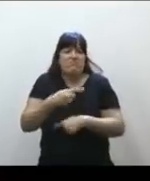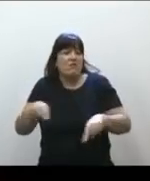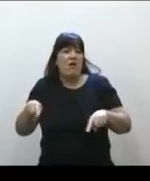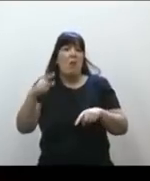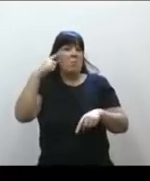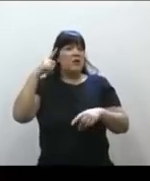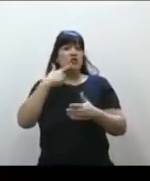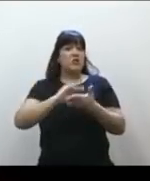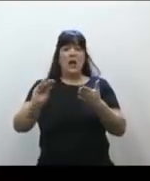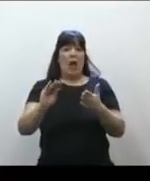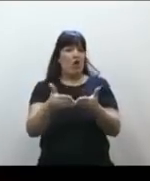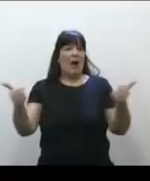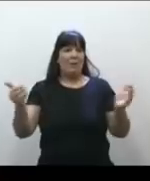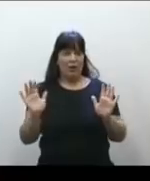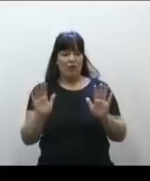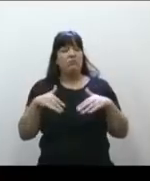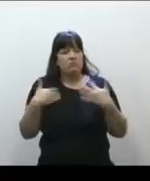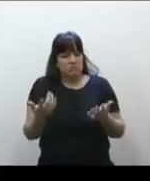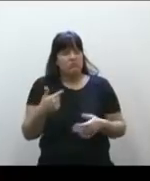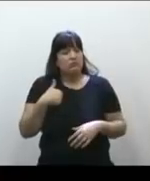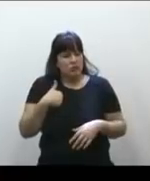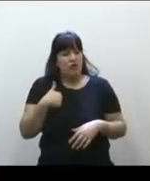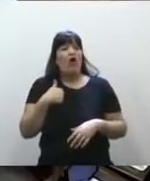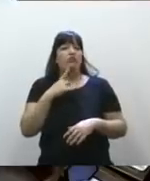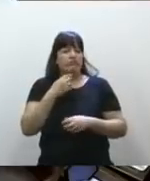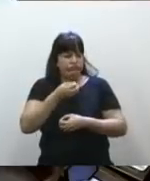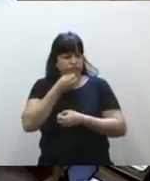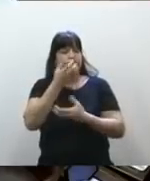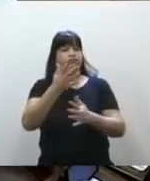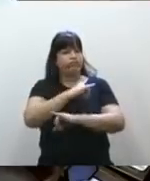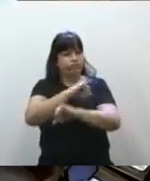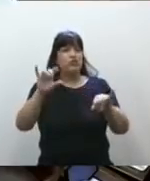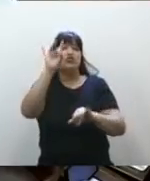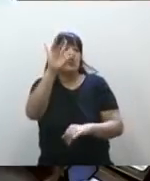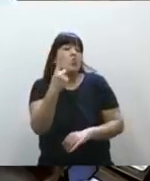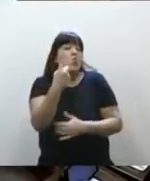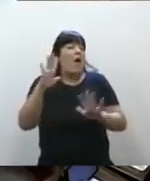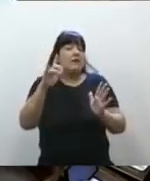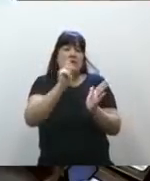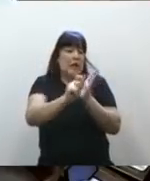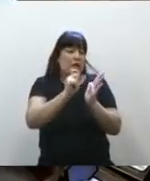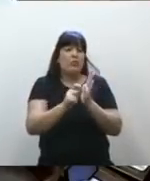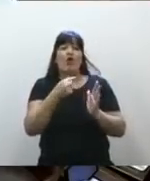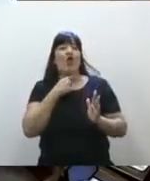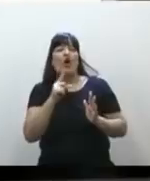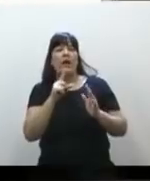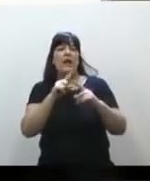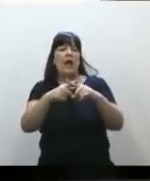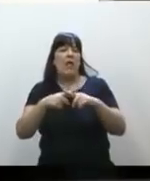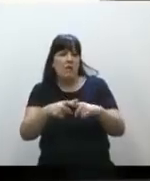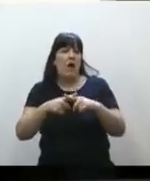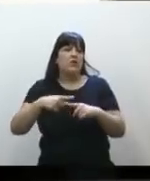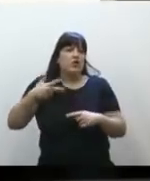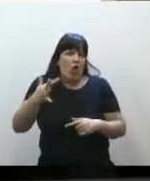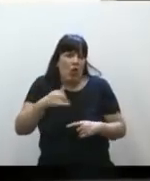pasar muy rápido. Por eso expresé y públicamente, solamente una vez y por escrito, para no ir al debate del día a día,